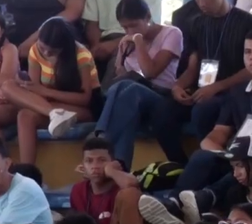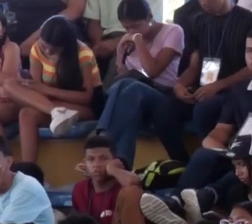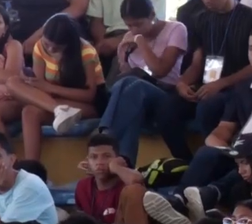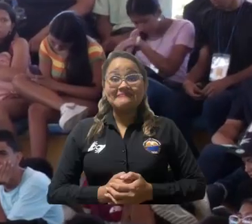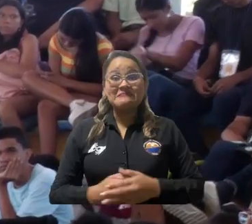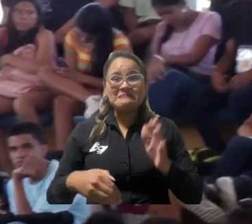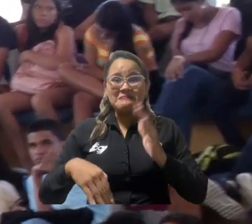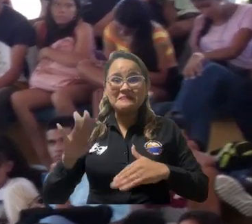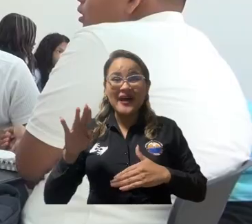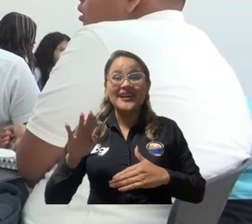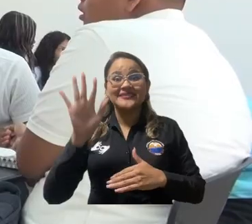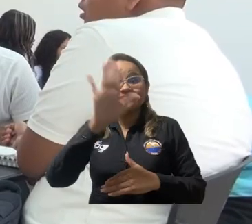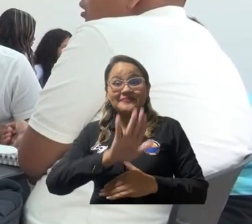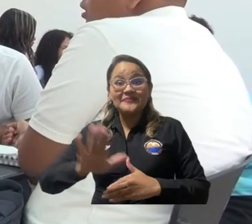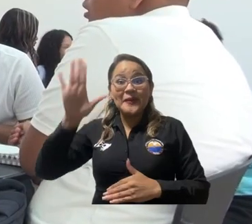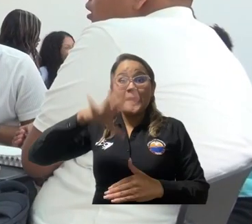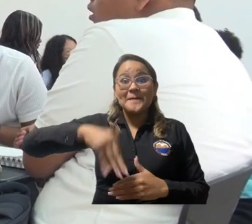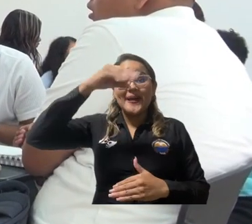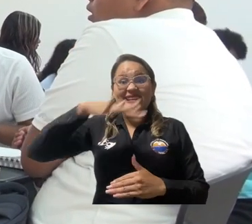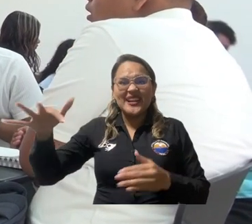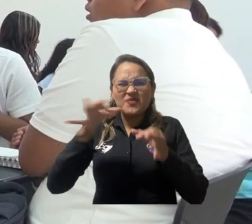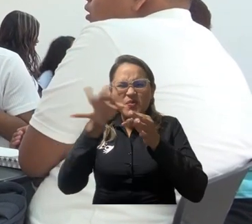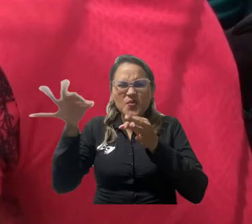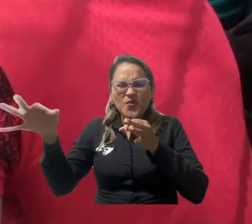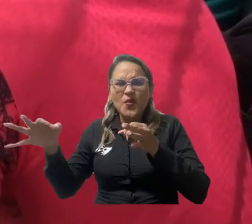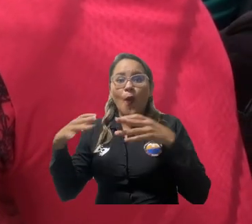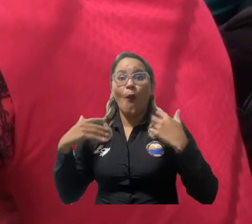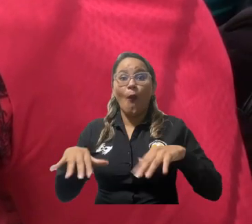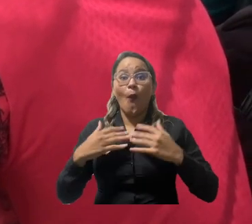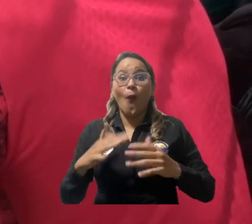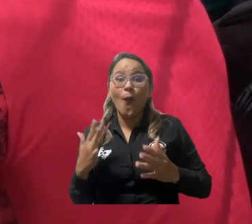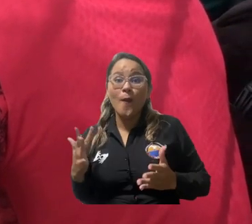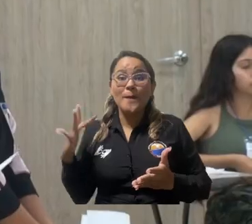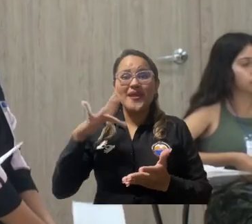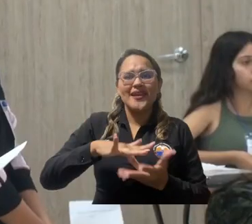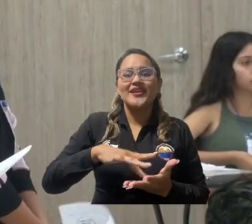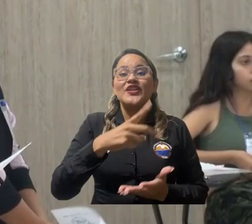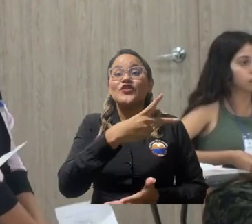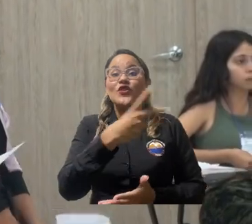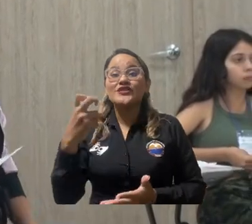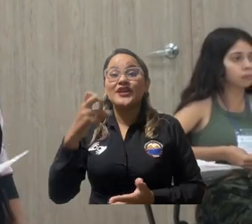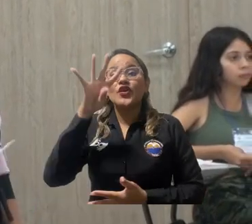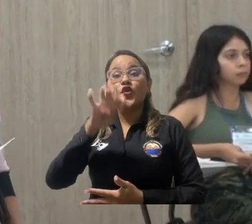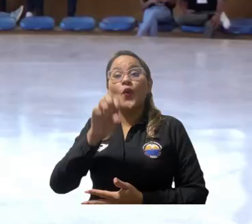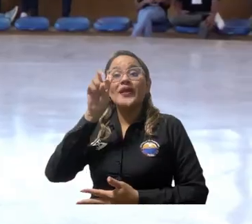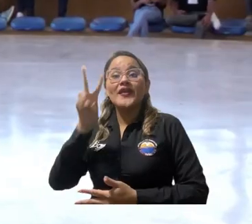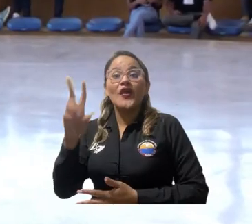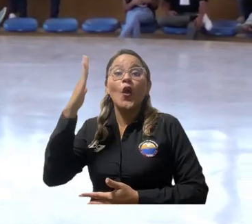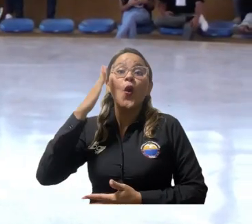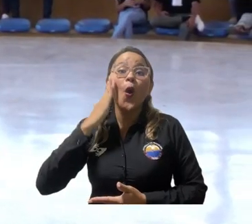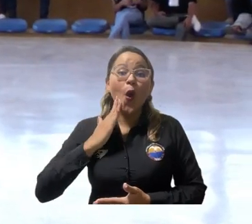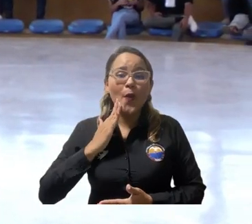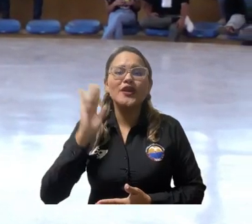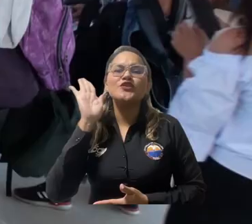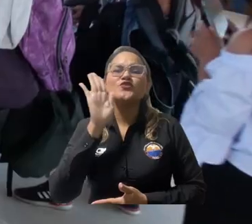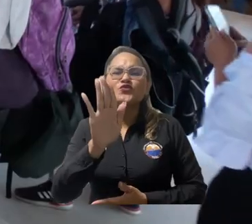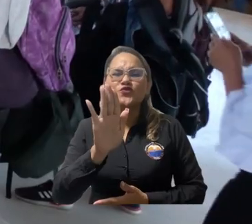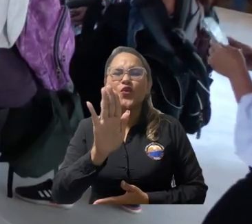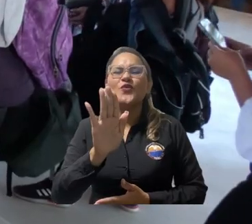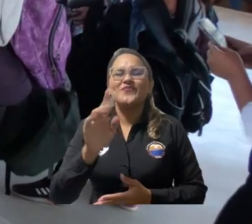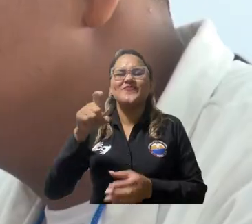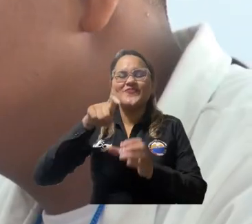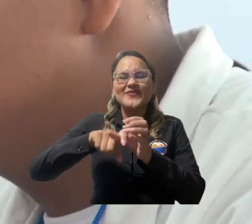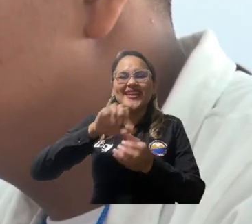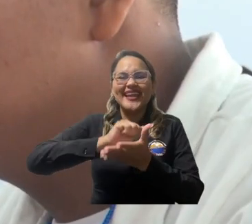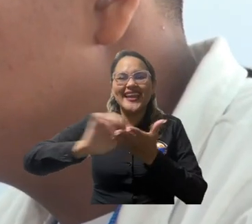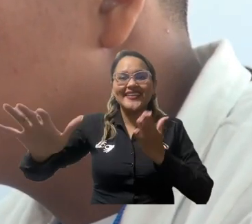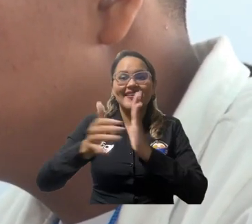Desde todos los rincones del departamento llegaron cargados de expectativas los 292 jóvenes que alcanzaron la beca